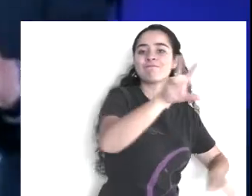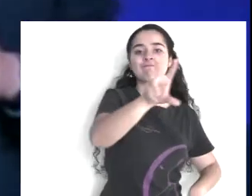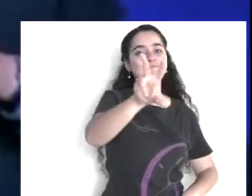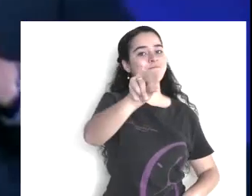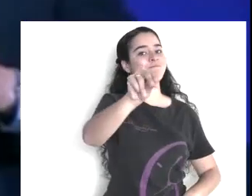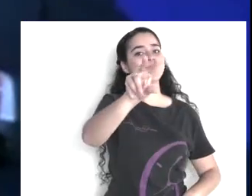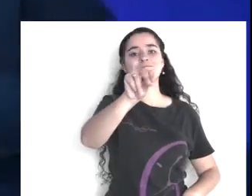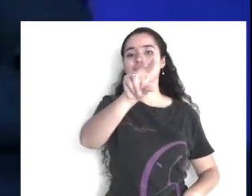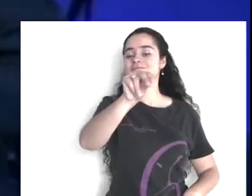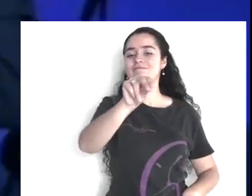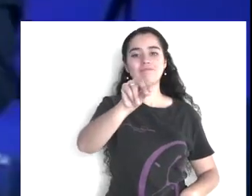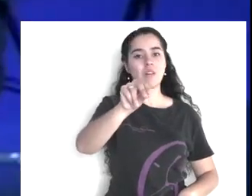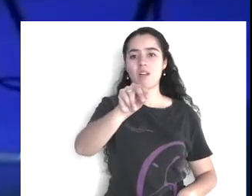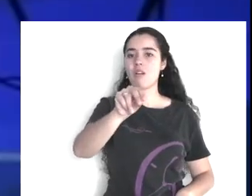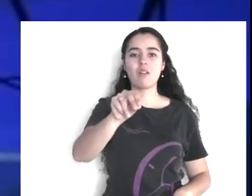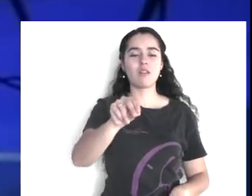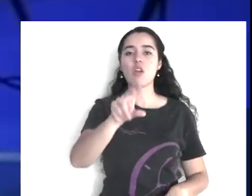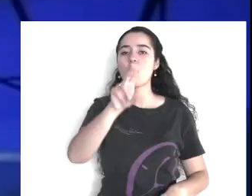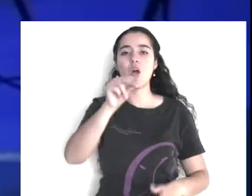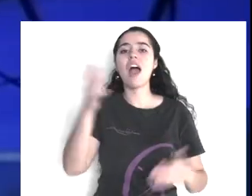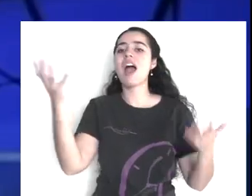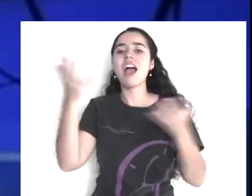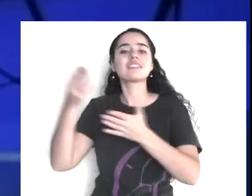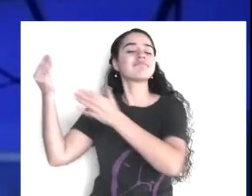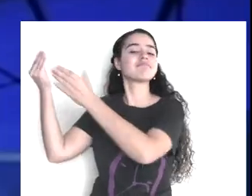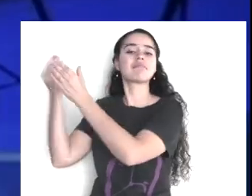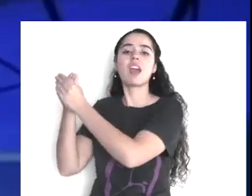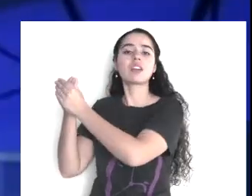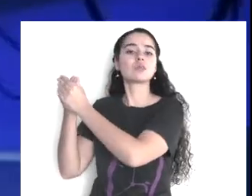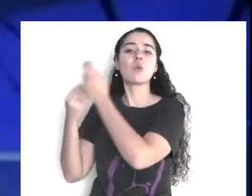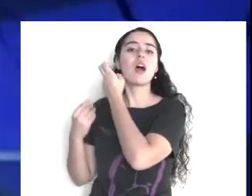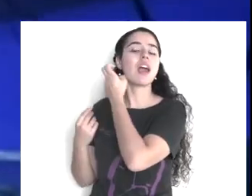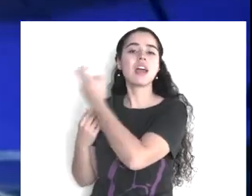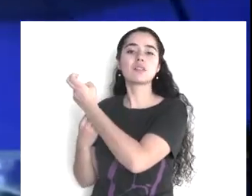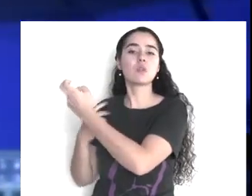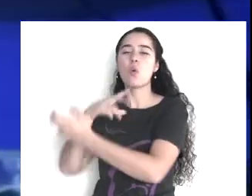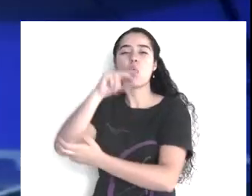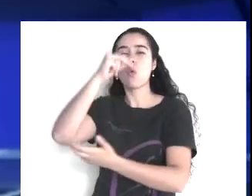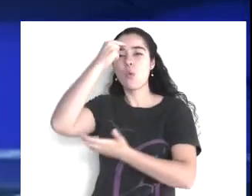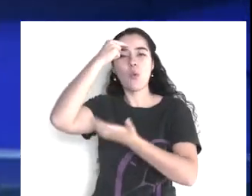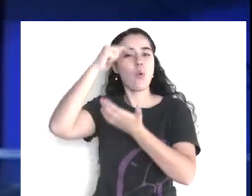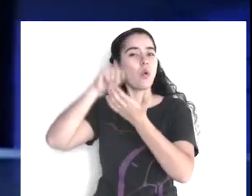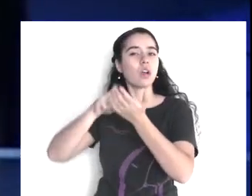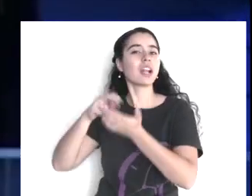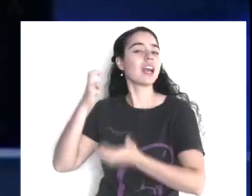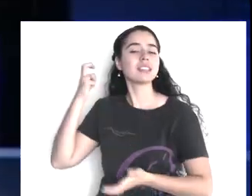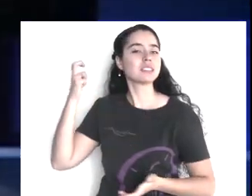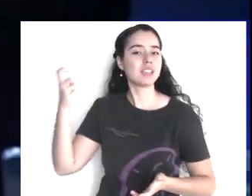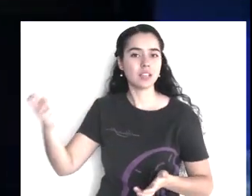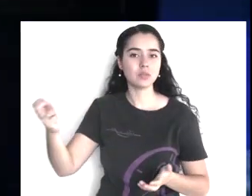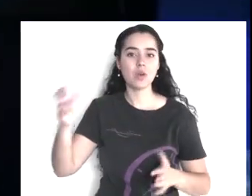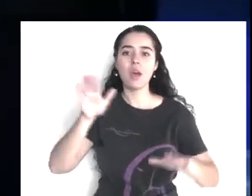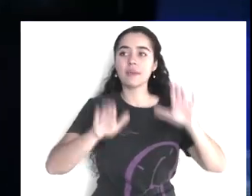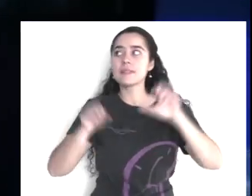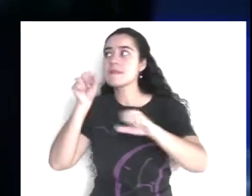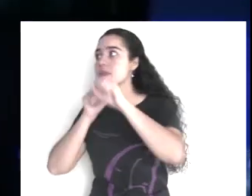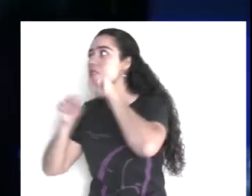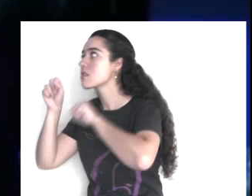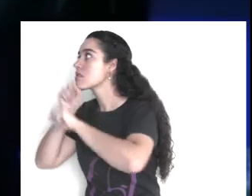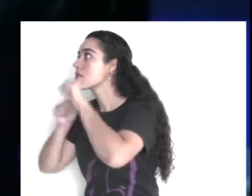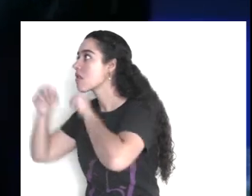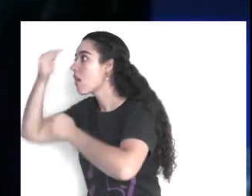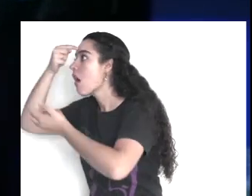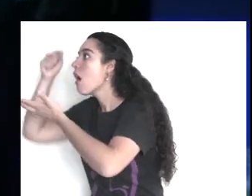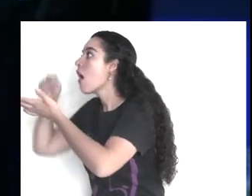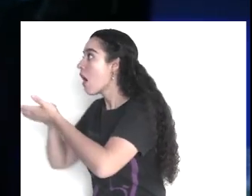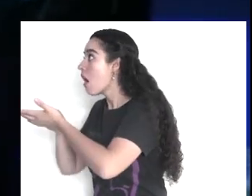y podríamos, aplicarlo aquí, tampoco, no creas, todo lo que se habla, y lo que se dice, en